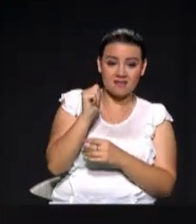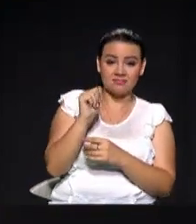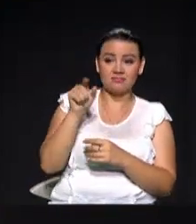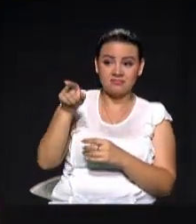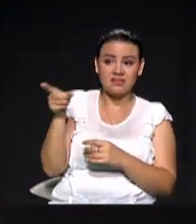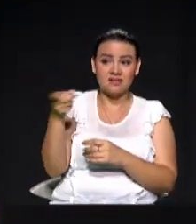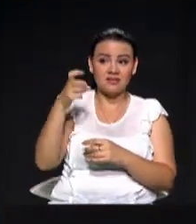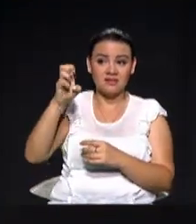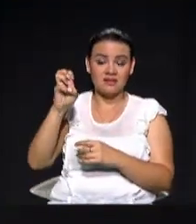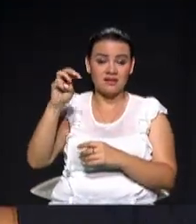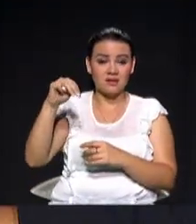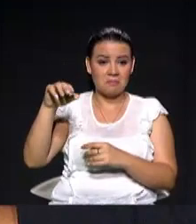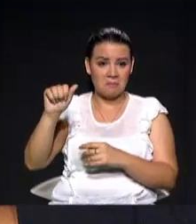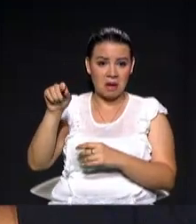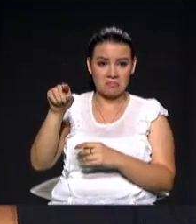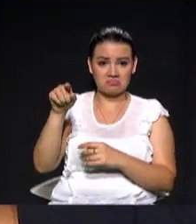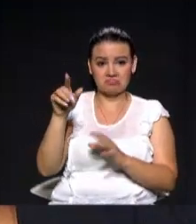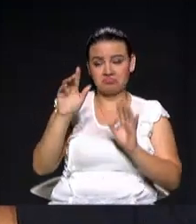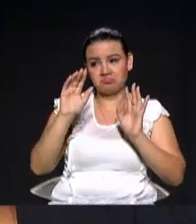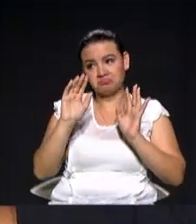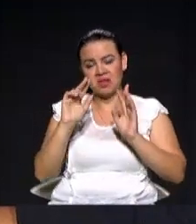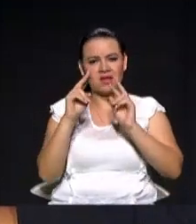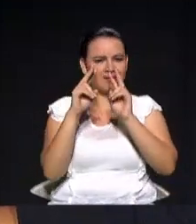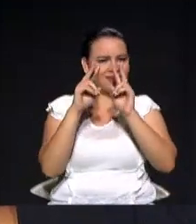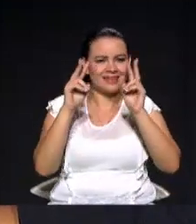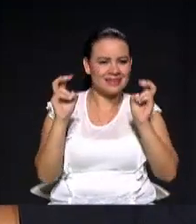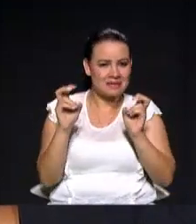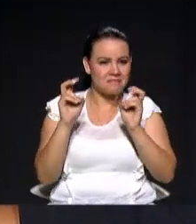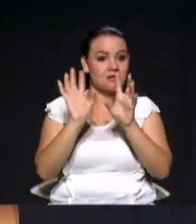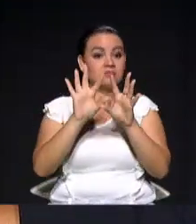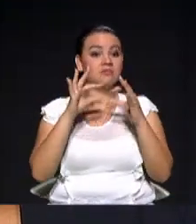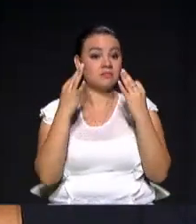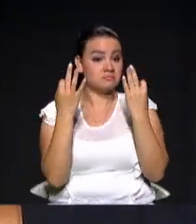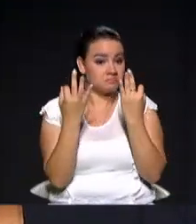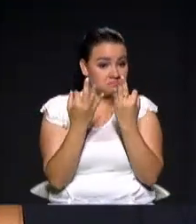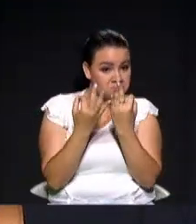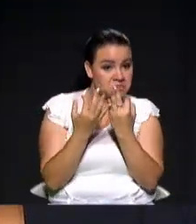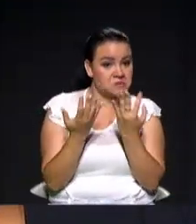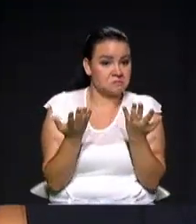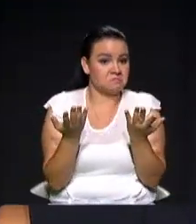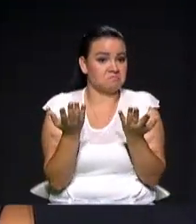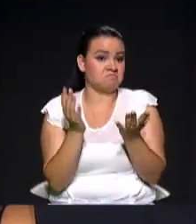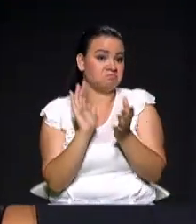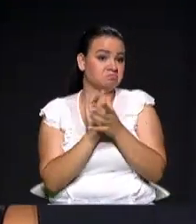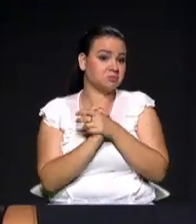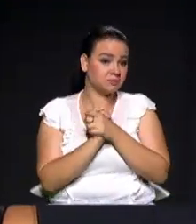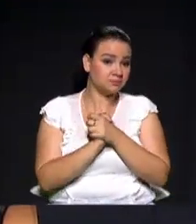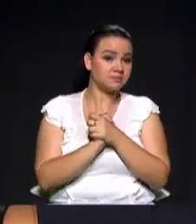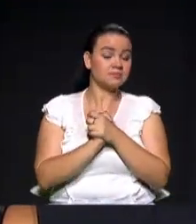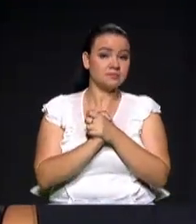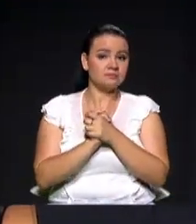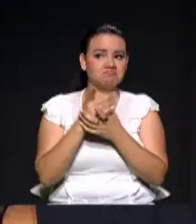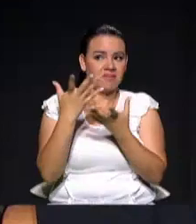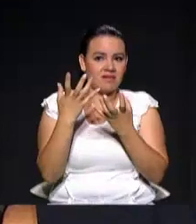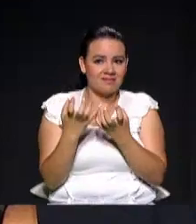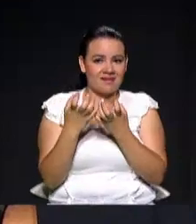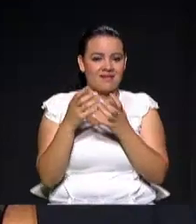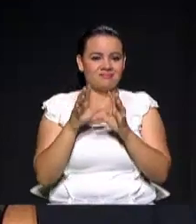es una persona que maneja bien el tema de la familia, en términos de que se debe recuperar ese valor